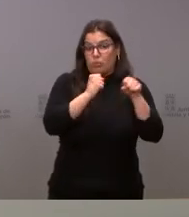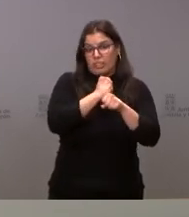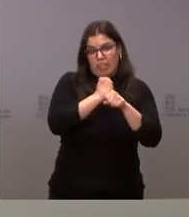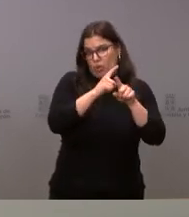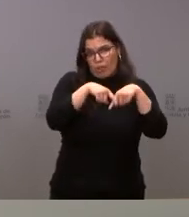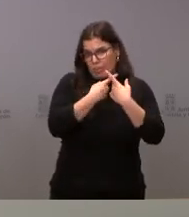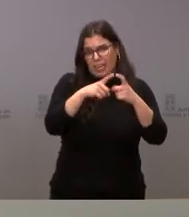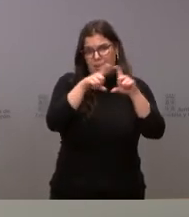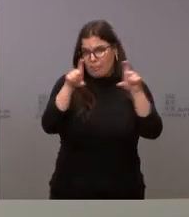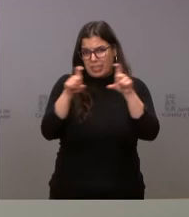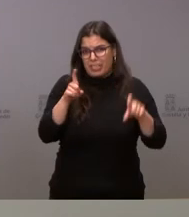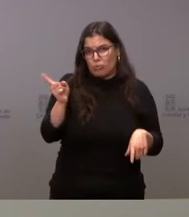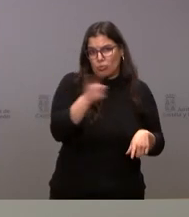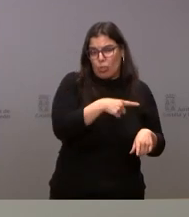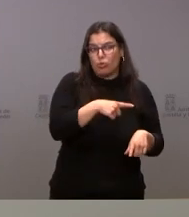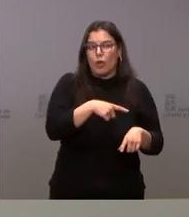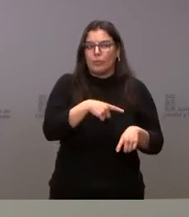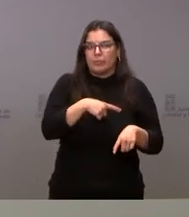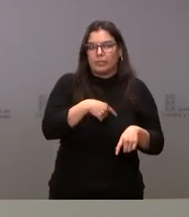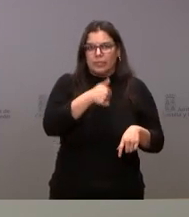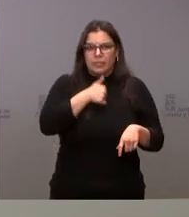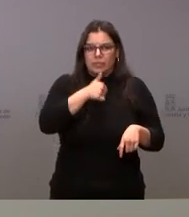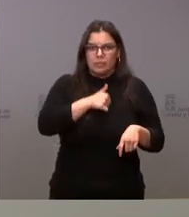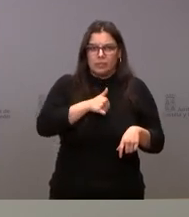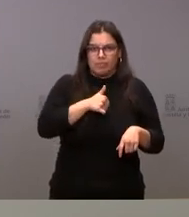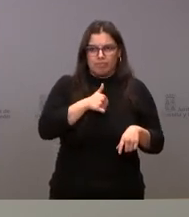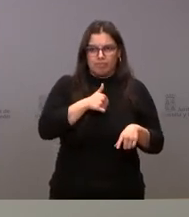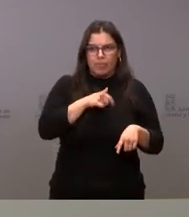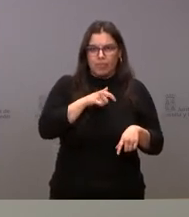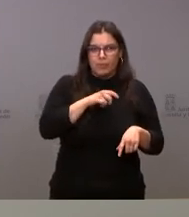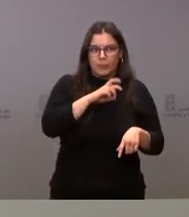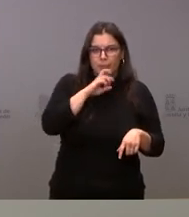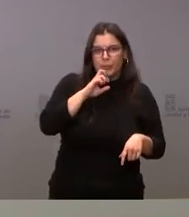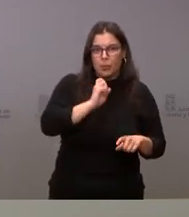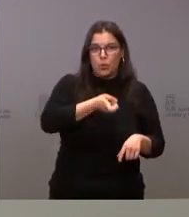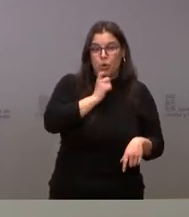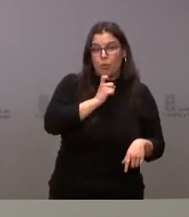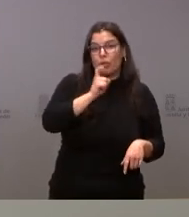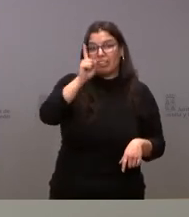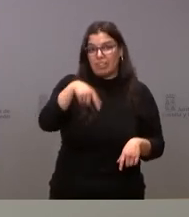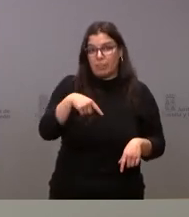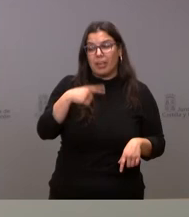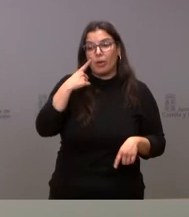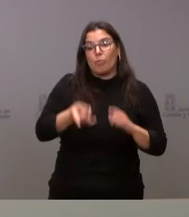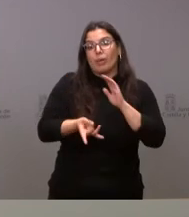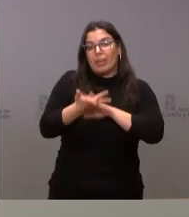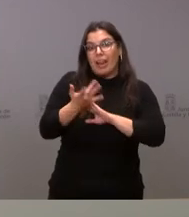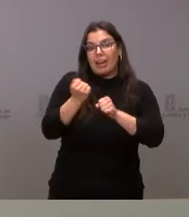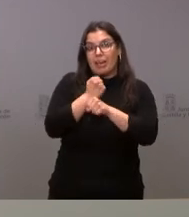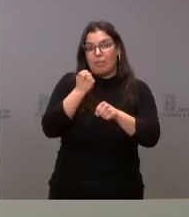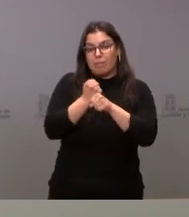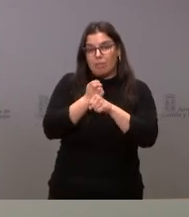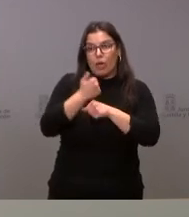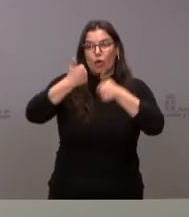familias y empresas esta situación de pérdida de poder adquisitivo sino cómo somos capaces de crear empleo y de mejorar la